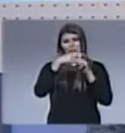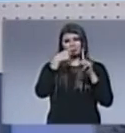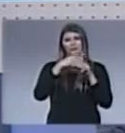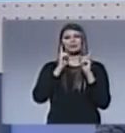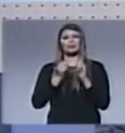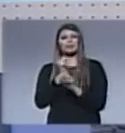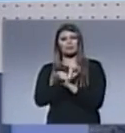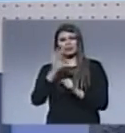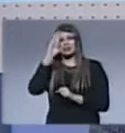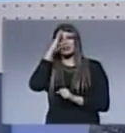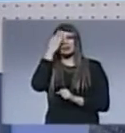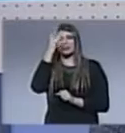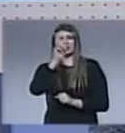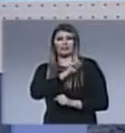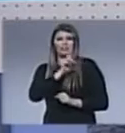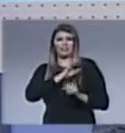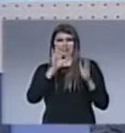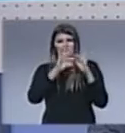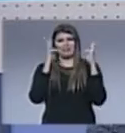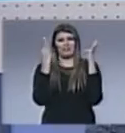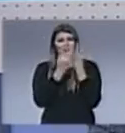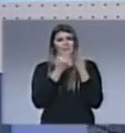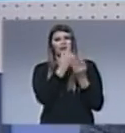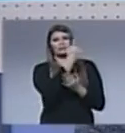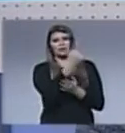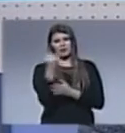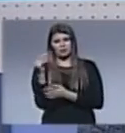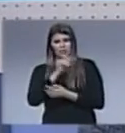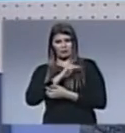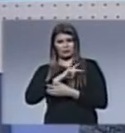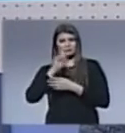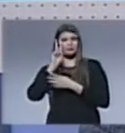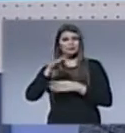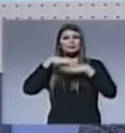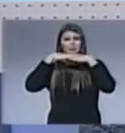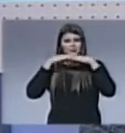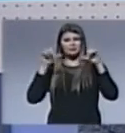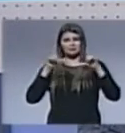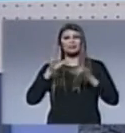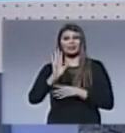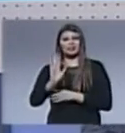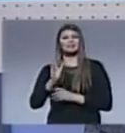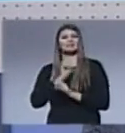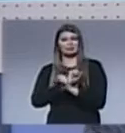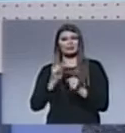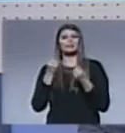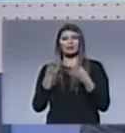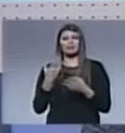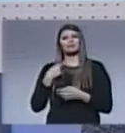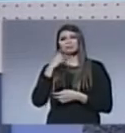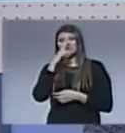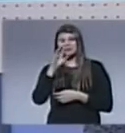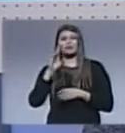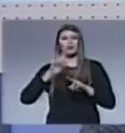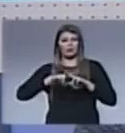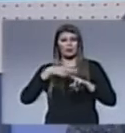que impactan la vida de las familias y la vida de cada una de las personas que ven este noticiero porque tenemos testimonios de que así lo es pero no queremos perder la